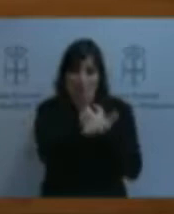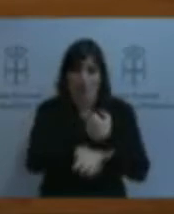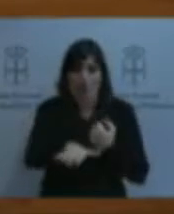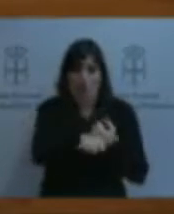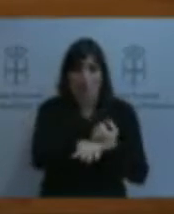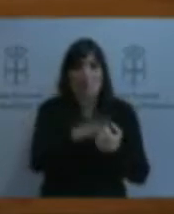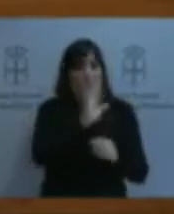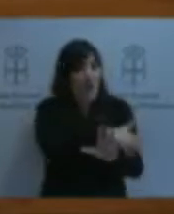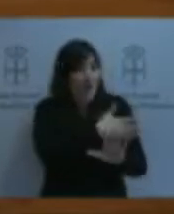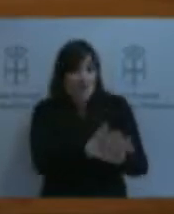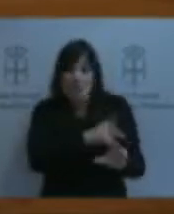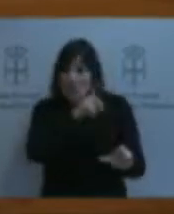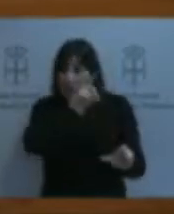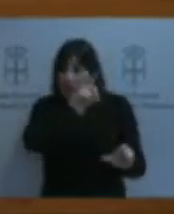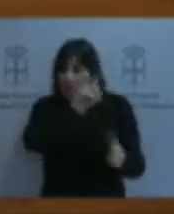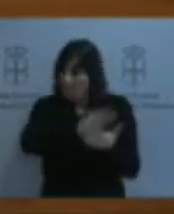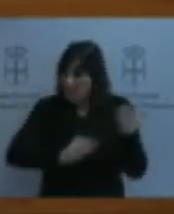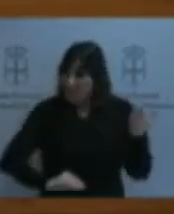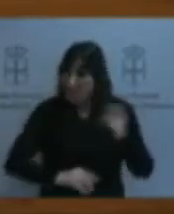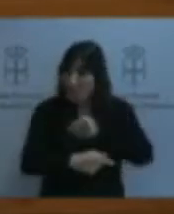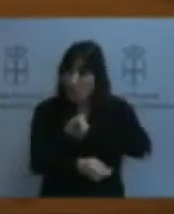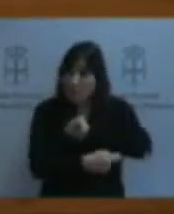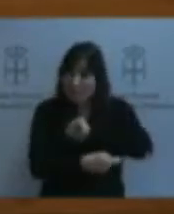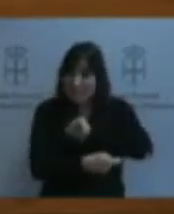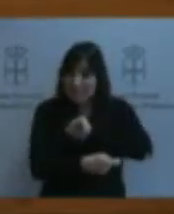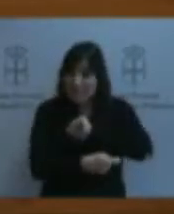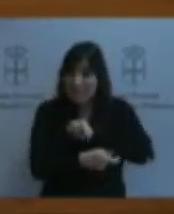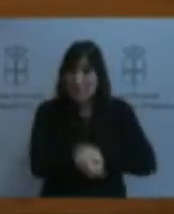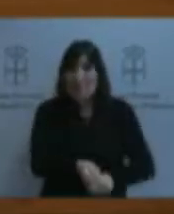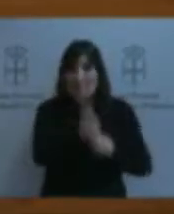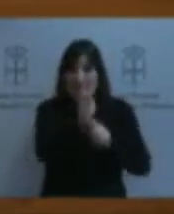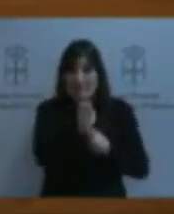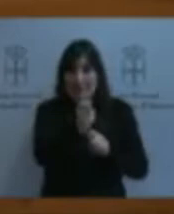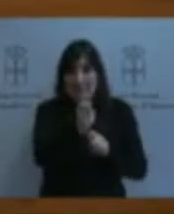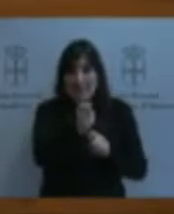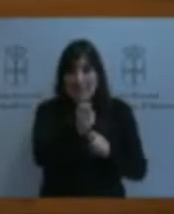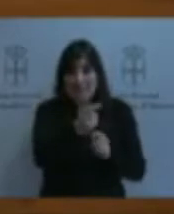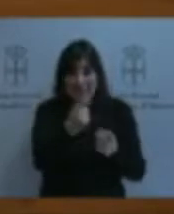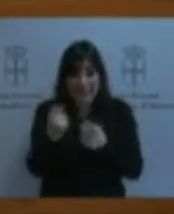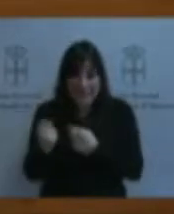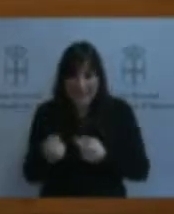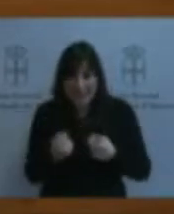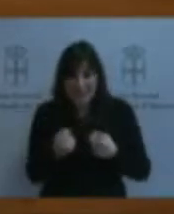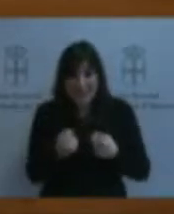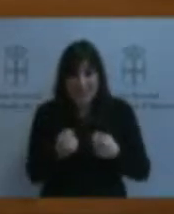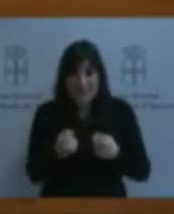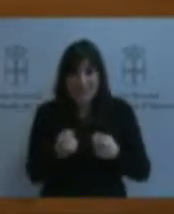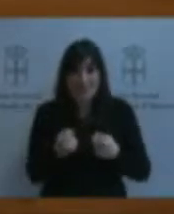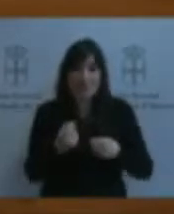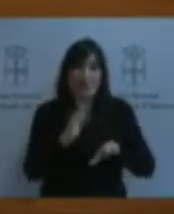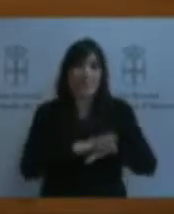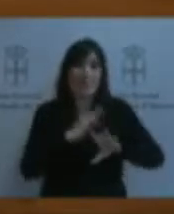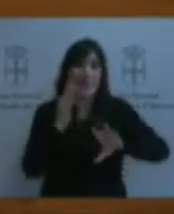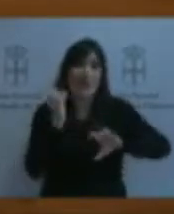de las estrategias pesqueras que se necesitan para los fondos europeos marítimos